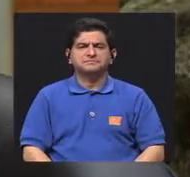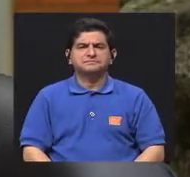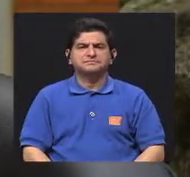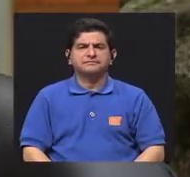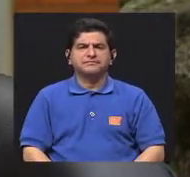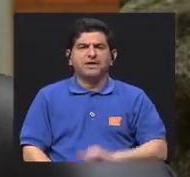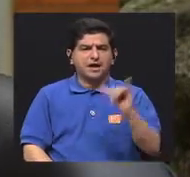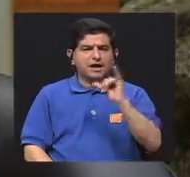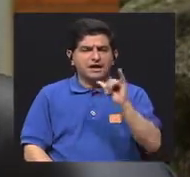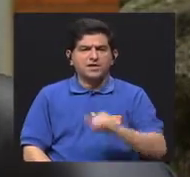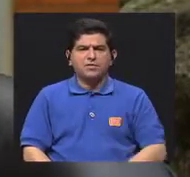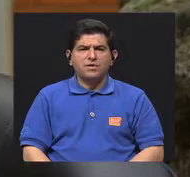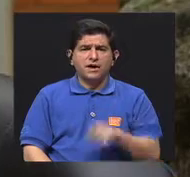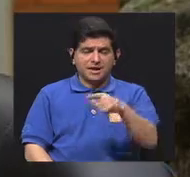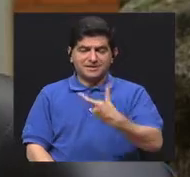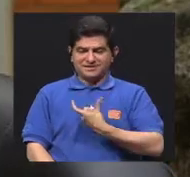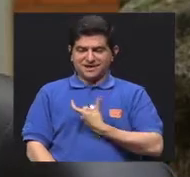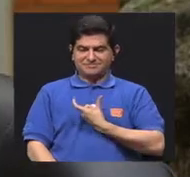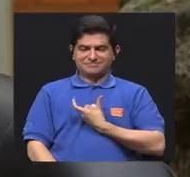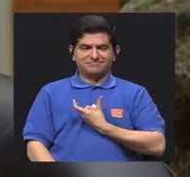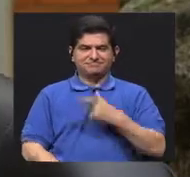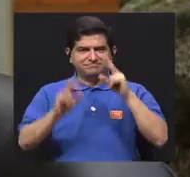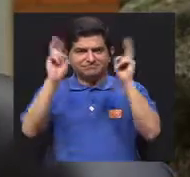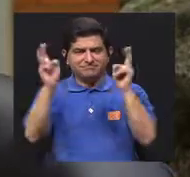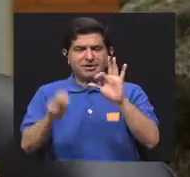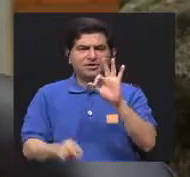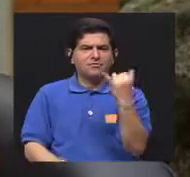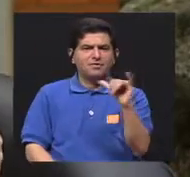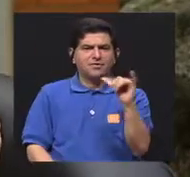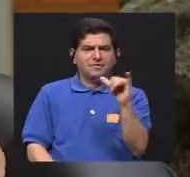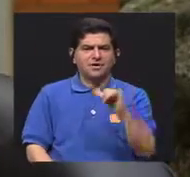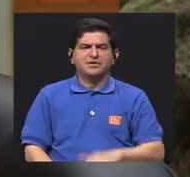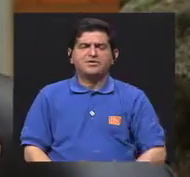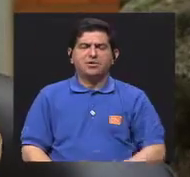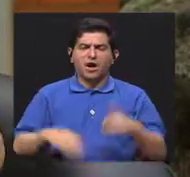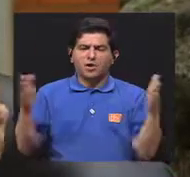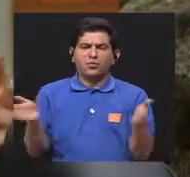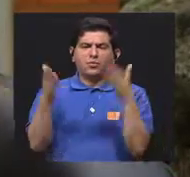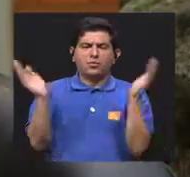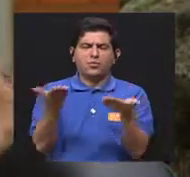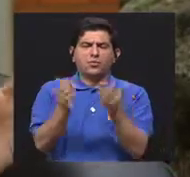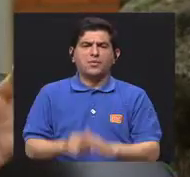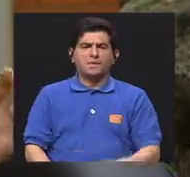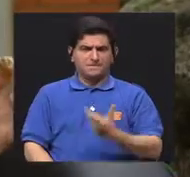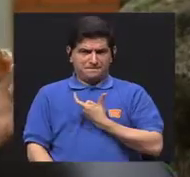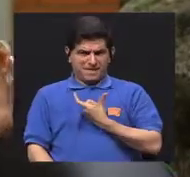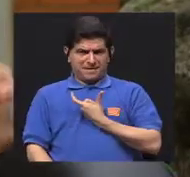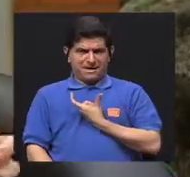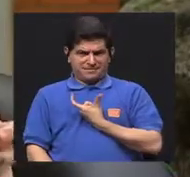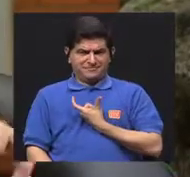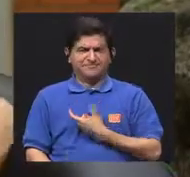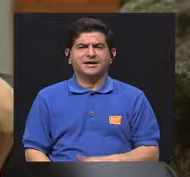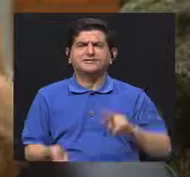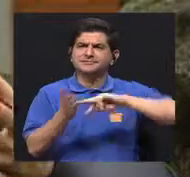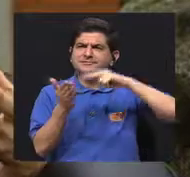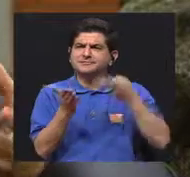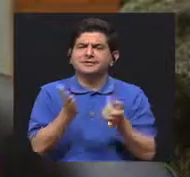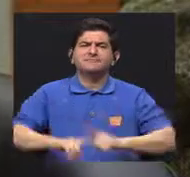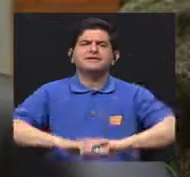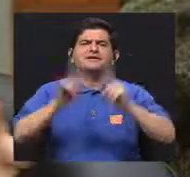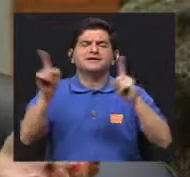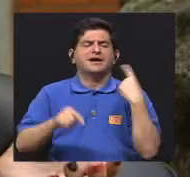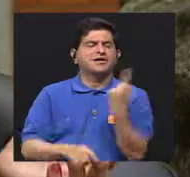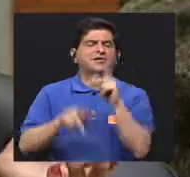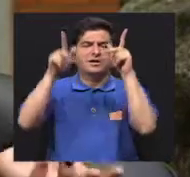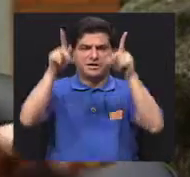Y la generación de estas medallas es una forma también de mantenernos motivados. Las medallas pueden tener un significado